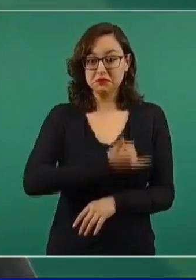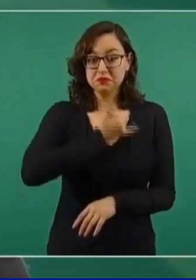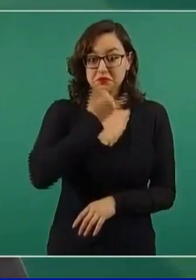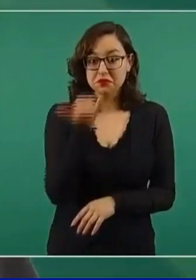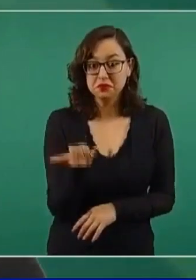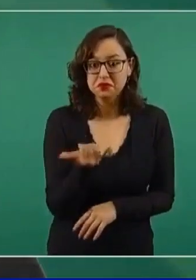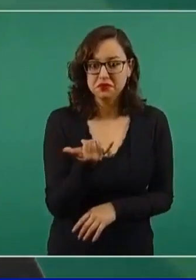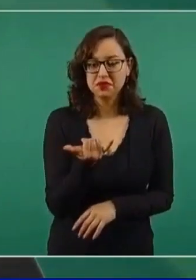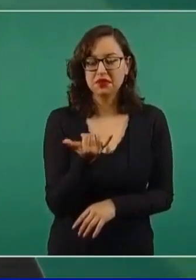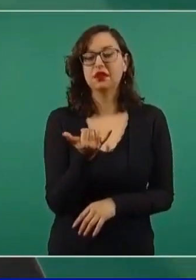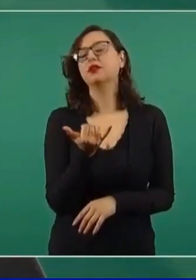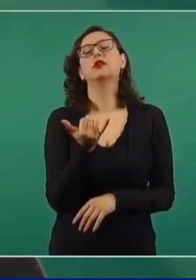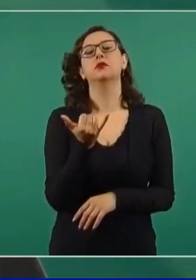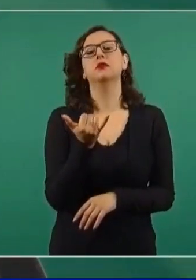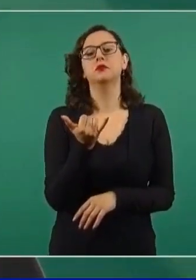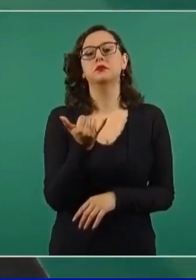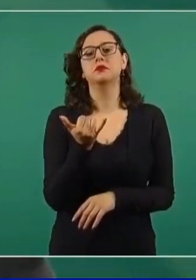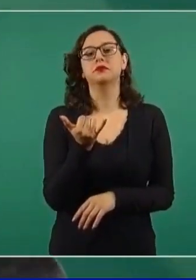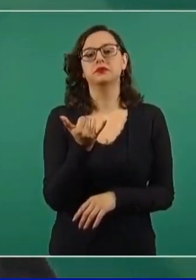este,